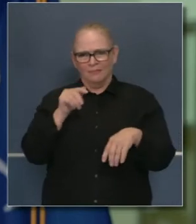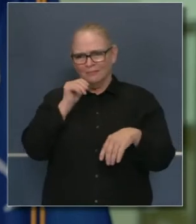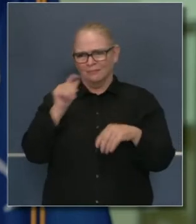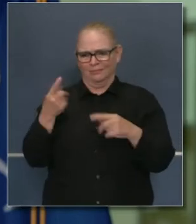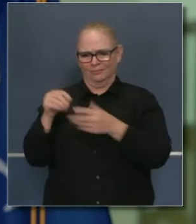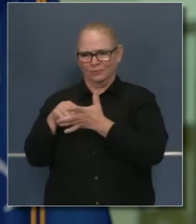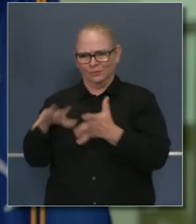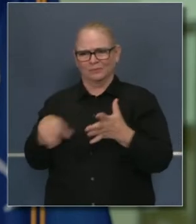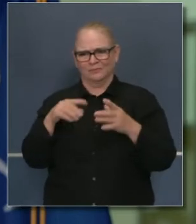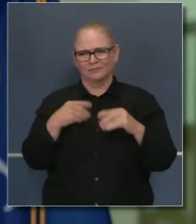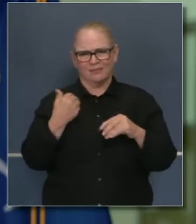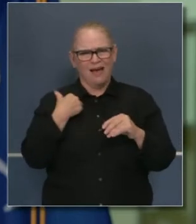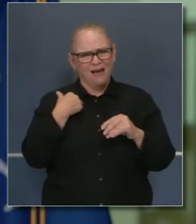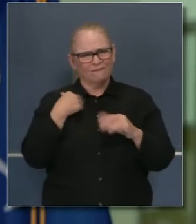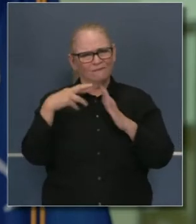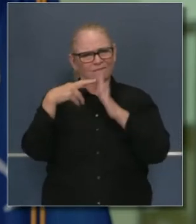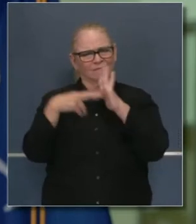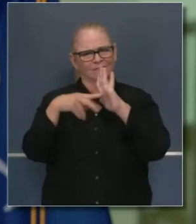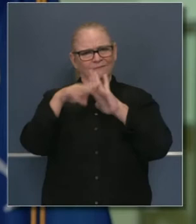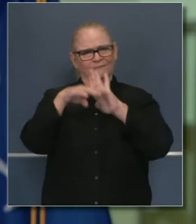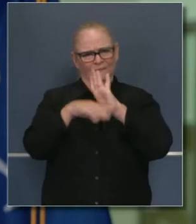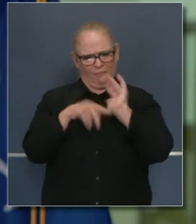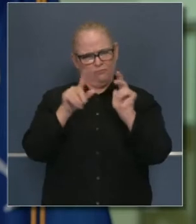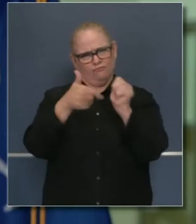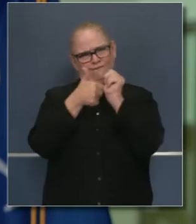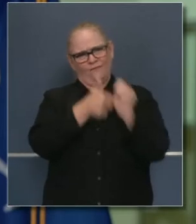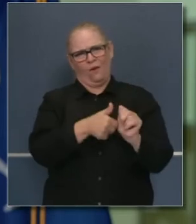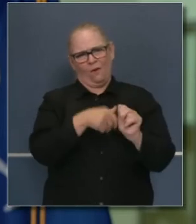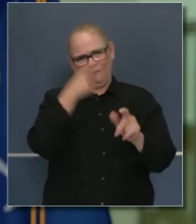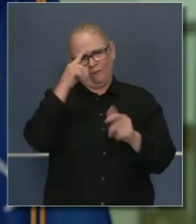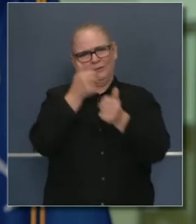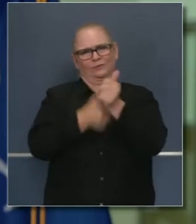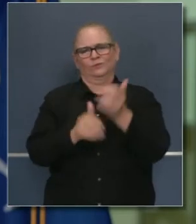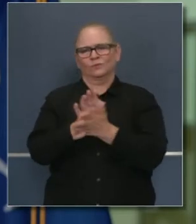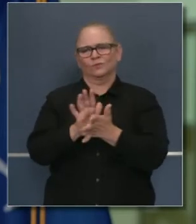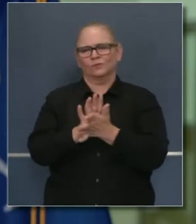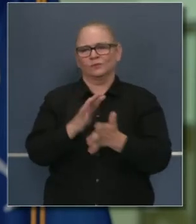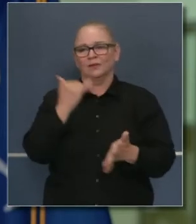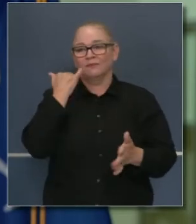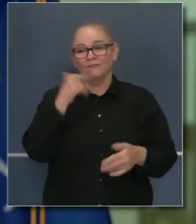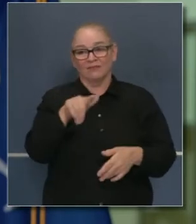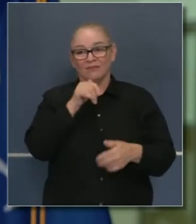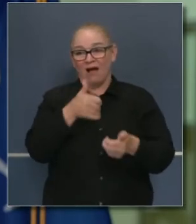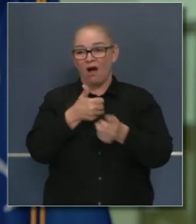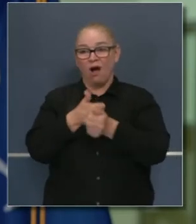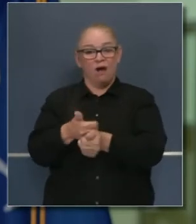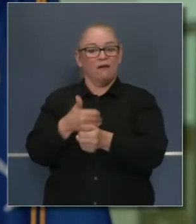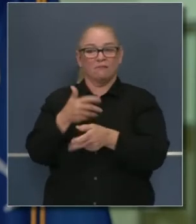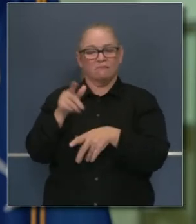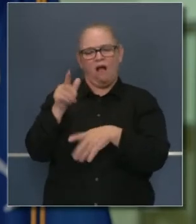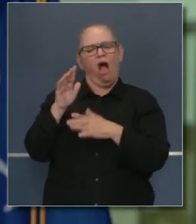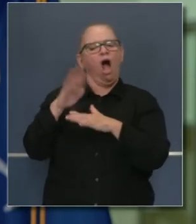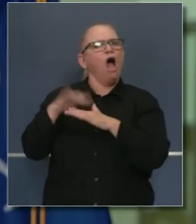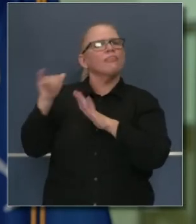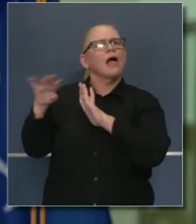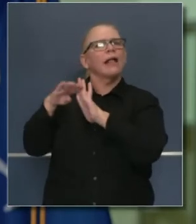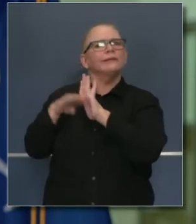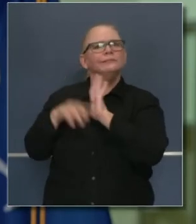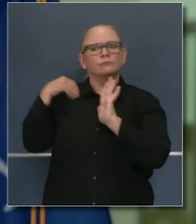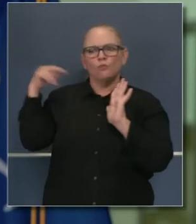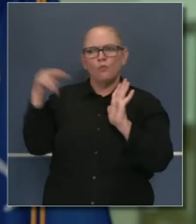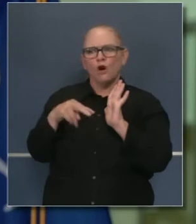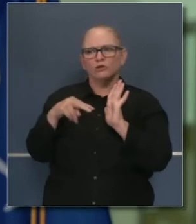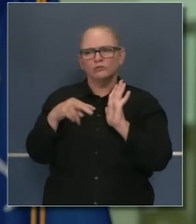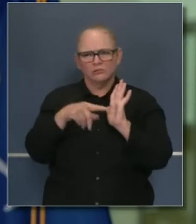maestros, el personal. Tenemos un protocolo, tenemos un proceso donde la gente, para que la gente no siga en esa lista de monitoreo en